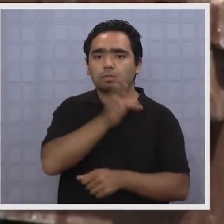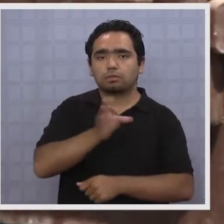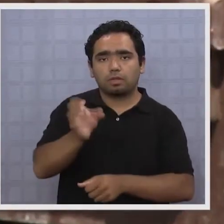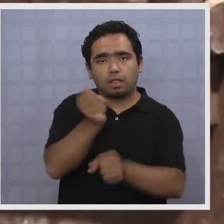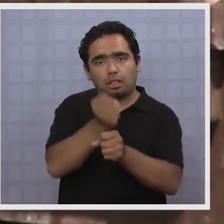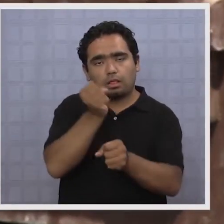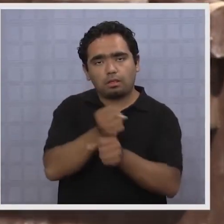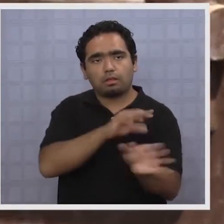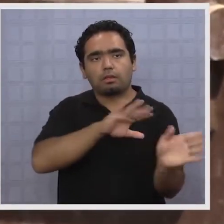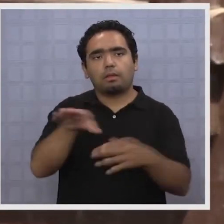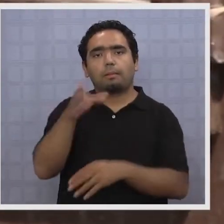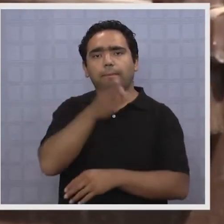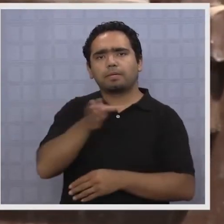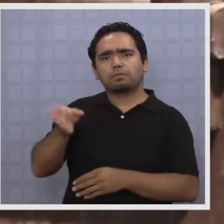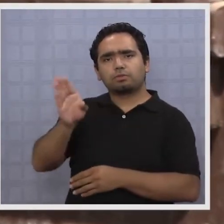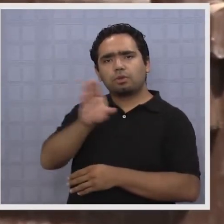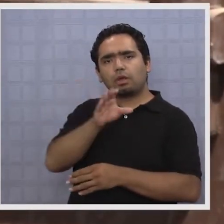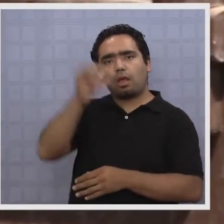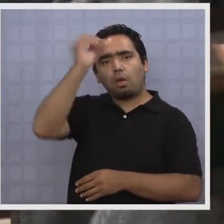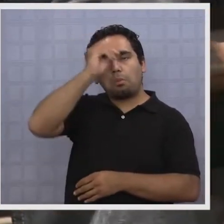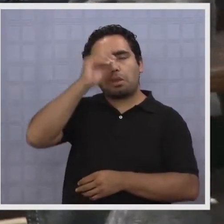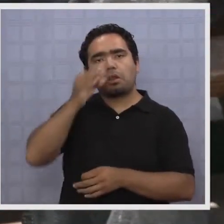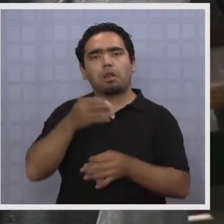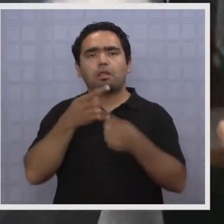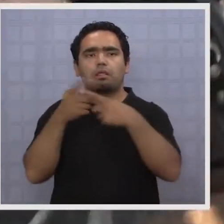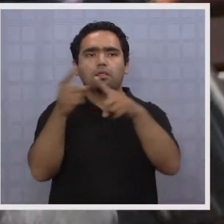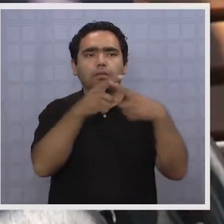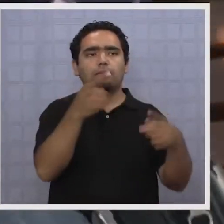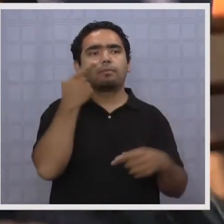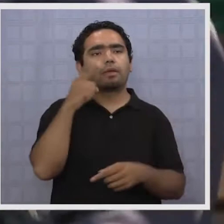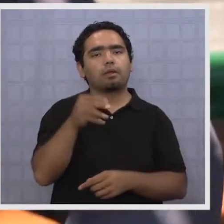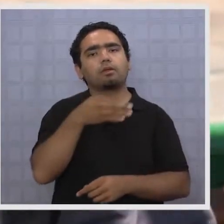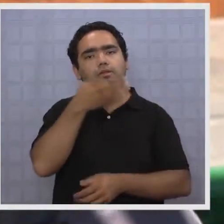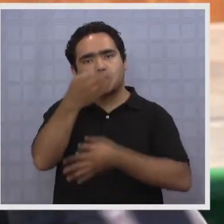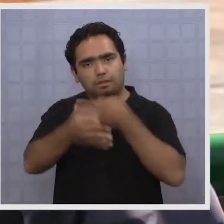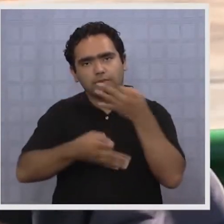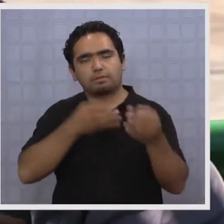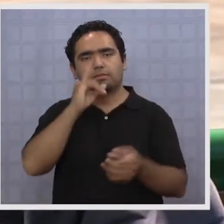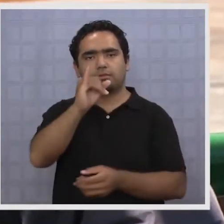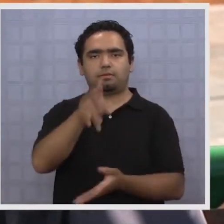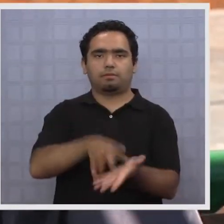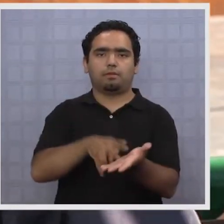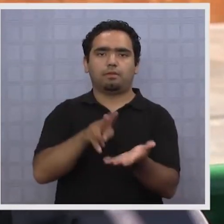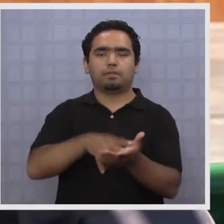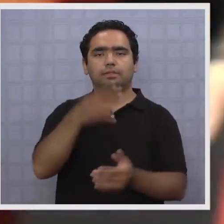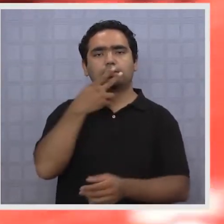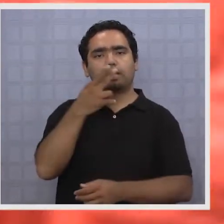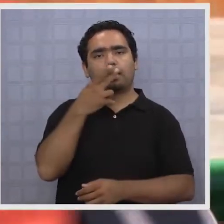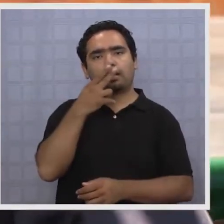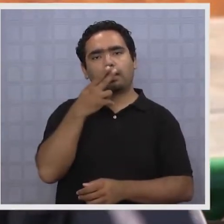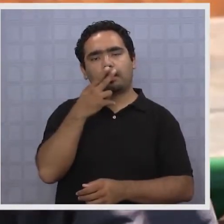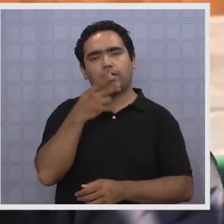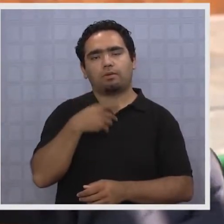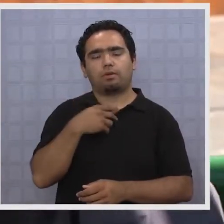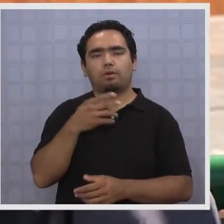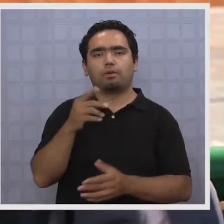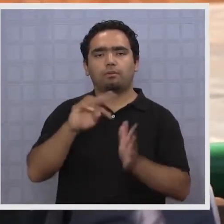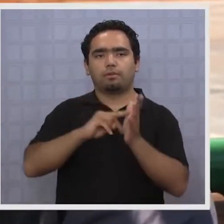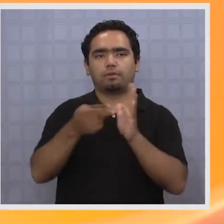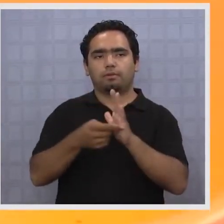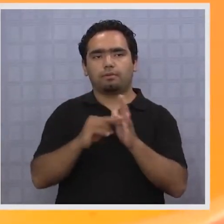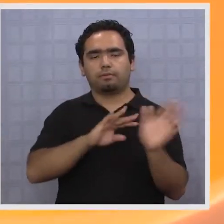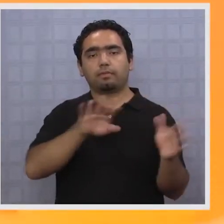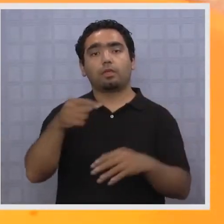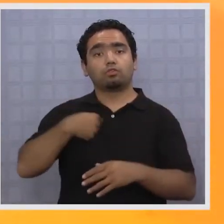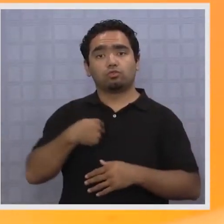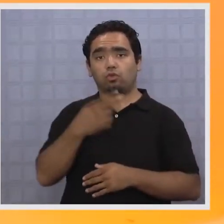Entre la comunidad existen opiniones diversas, pero a la vez hay un consenso en que el cigarrillo produce daño y debe ser restringido. Yo no fumo